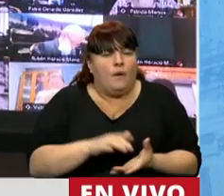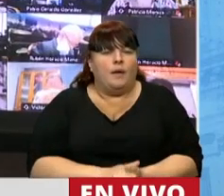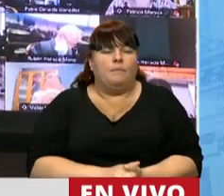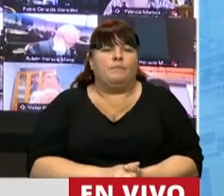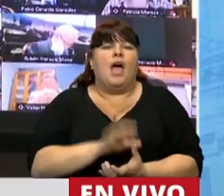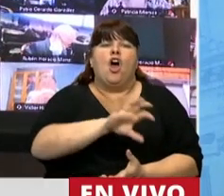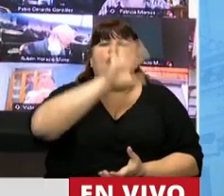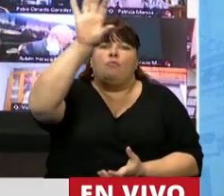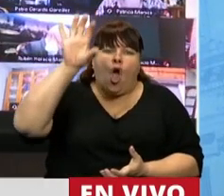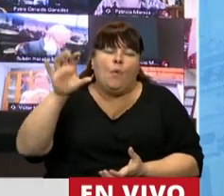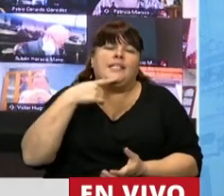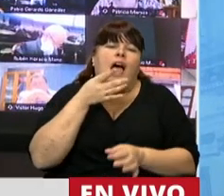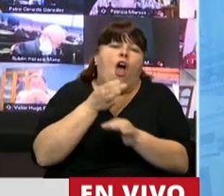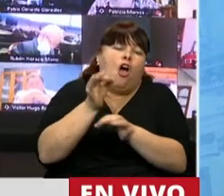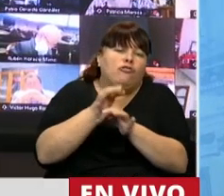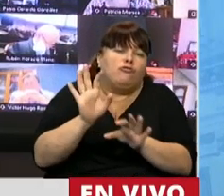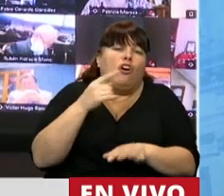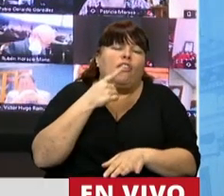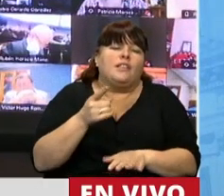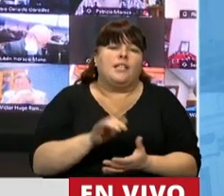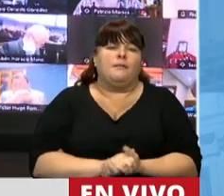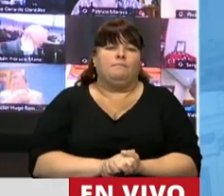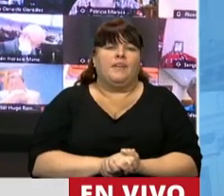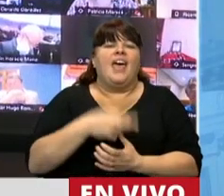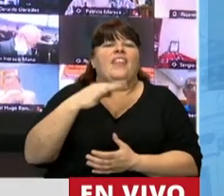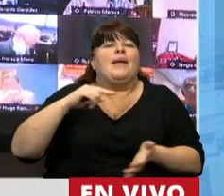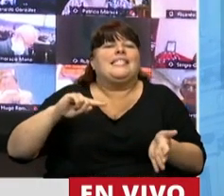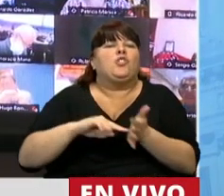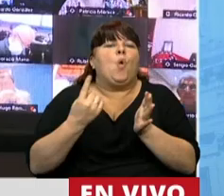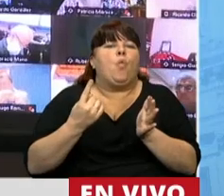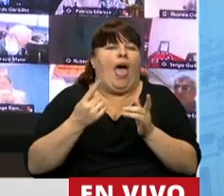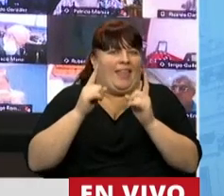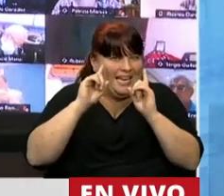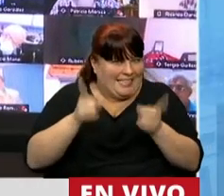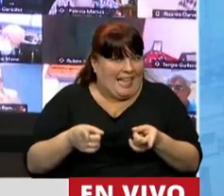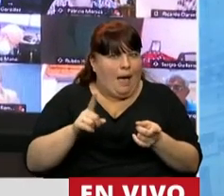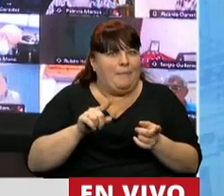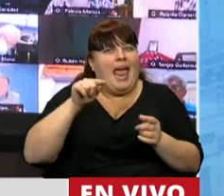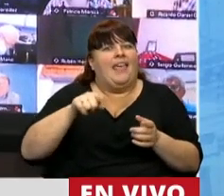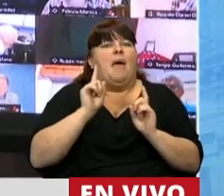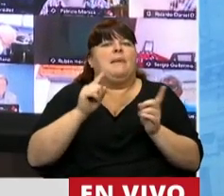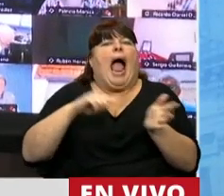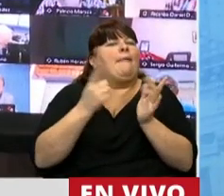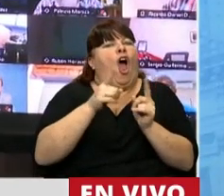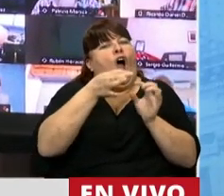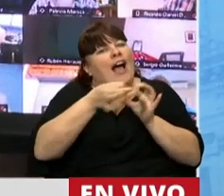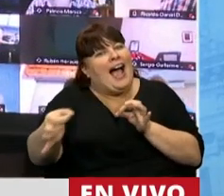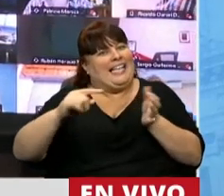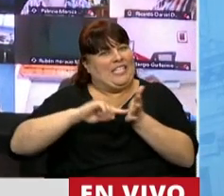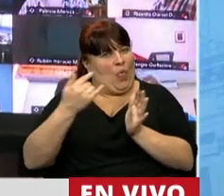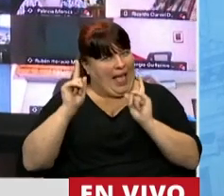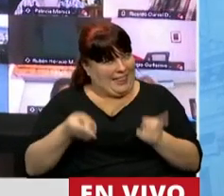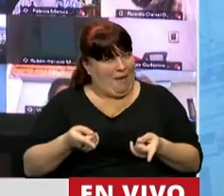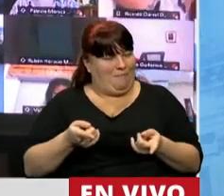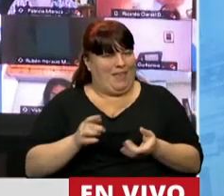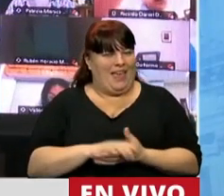dictamen con la designación de cada una de las ciudades que según marca el artículo 1 es a propuesta de las provincias, que